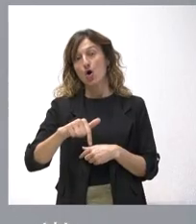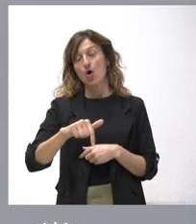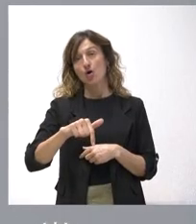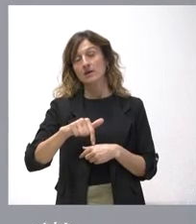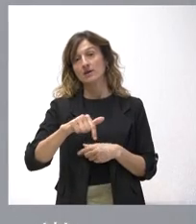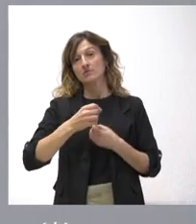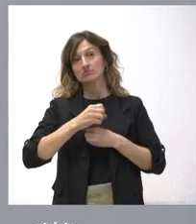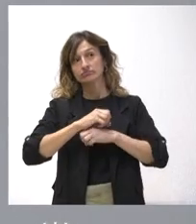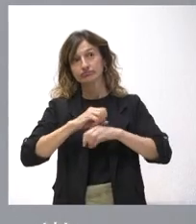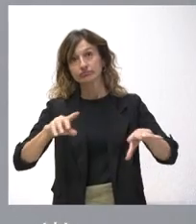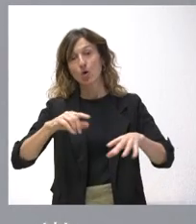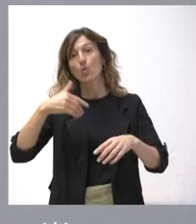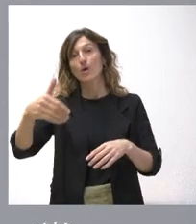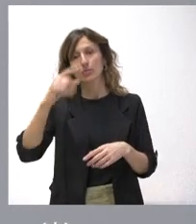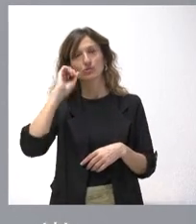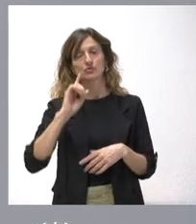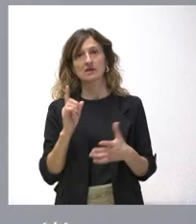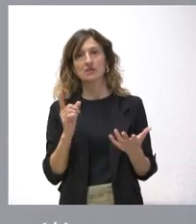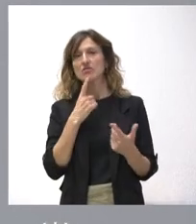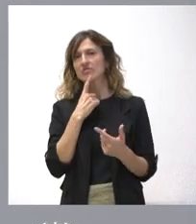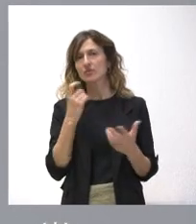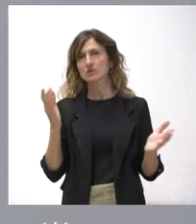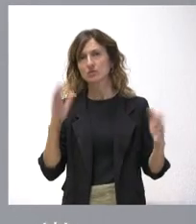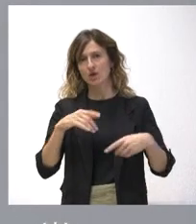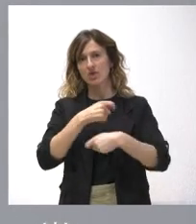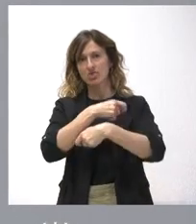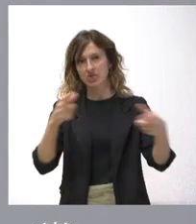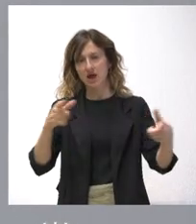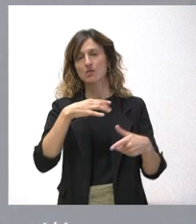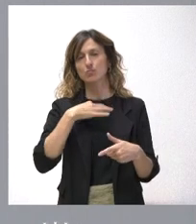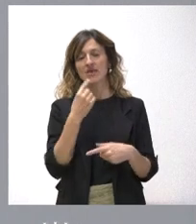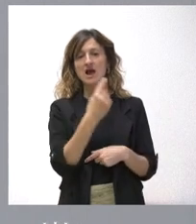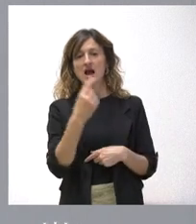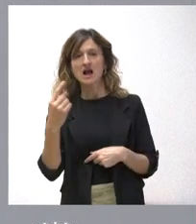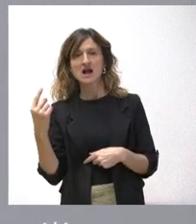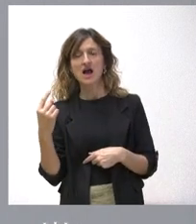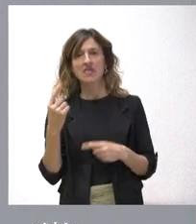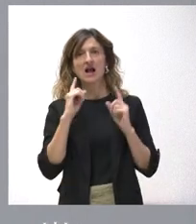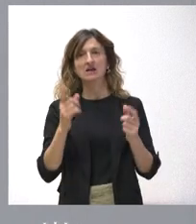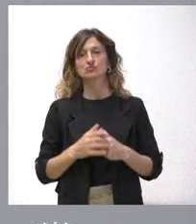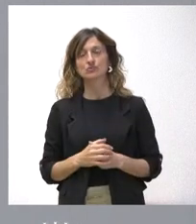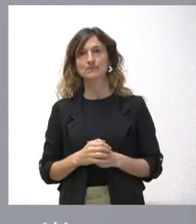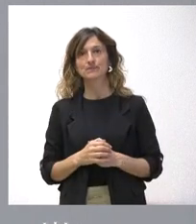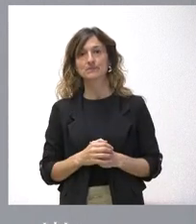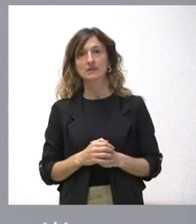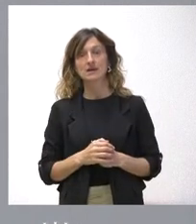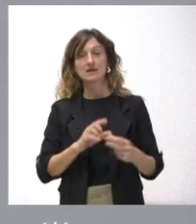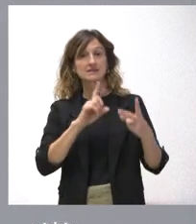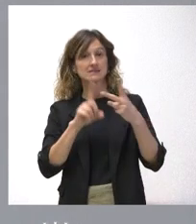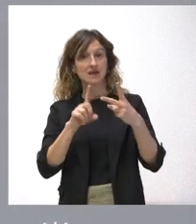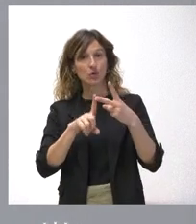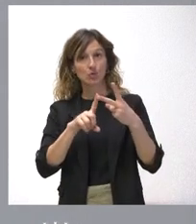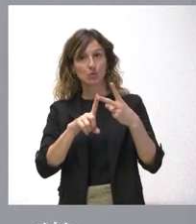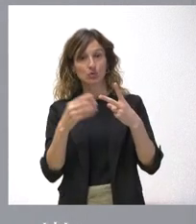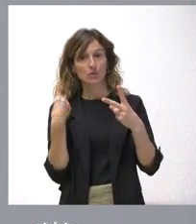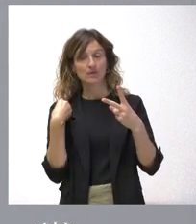o con qué velocidad, pero no hay dificultad en otorgarle para cada uno de los casos. En segundo lugar, el